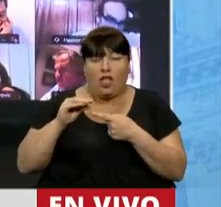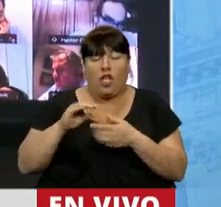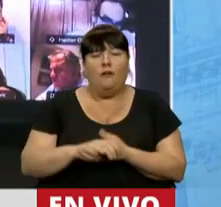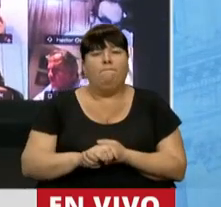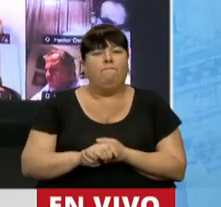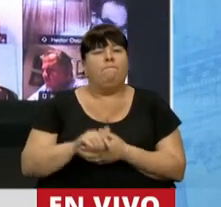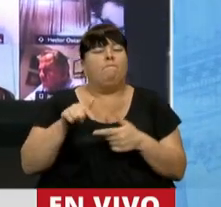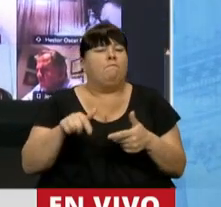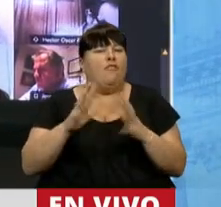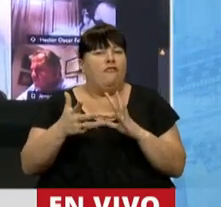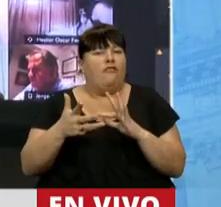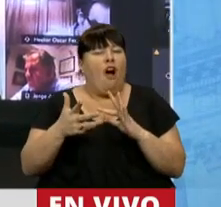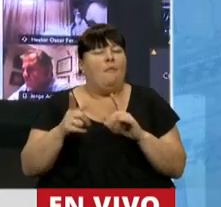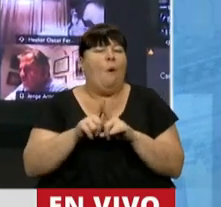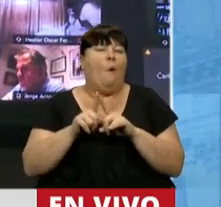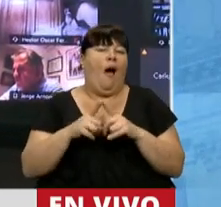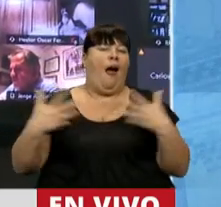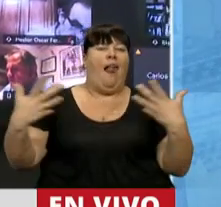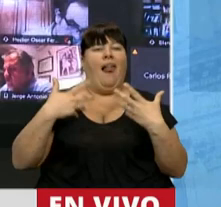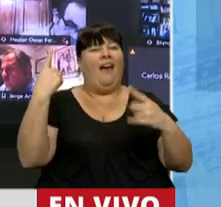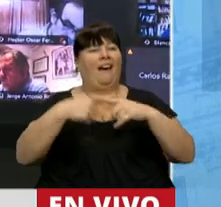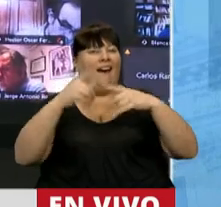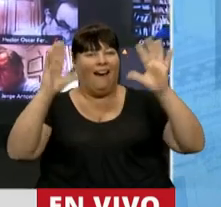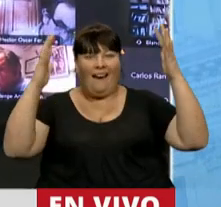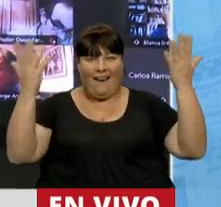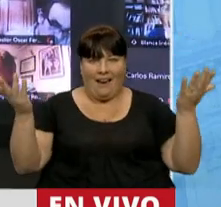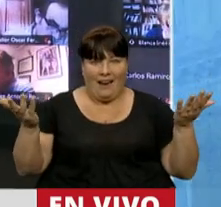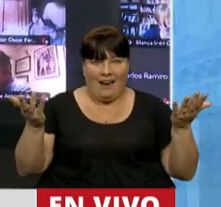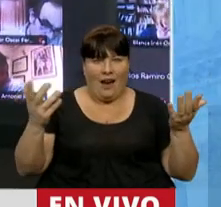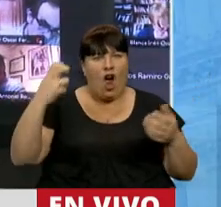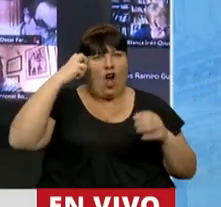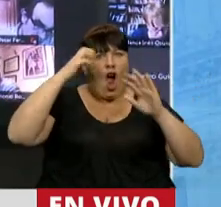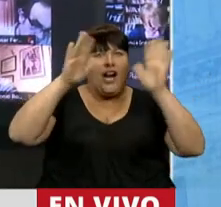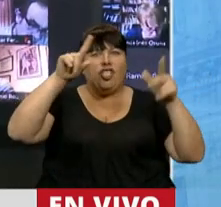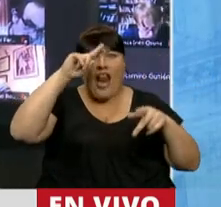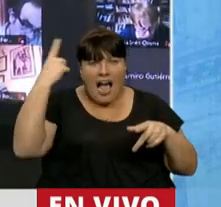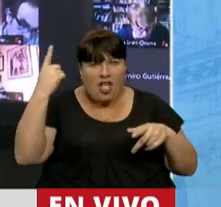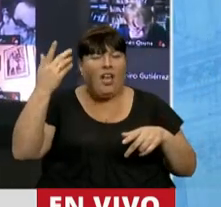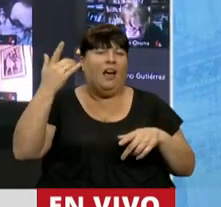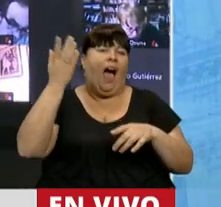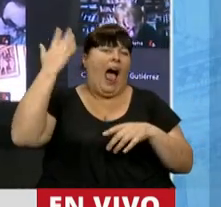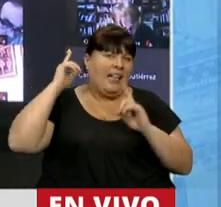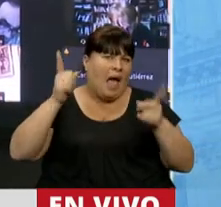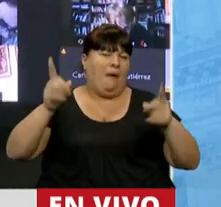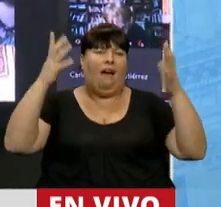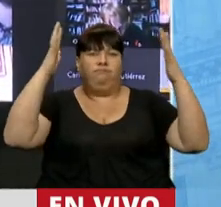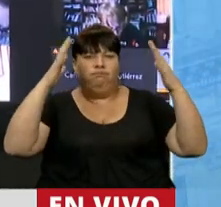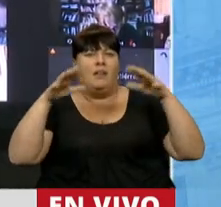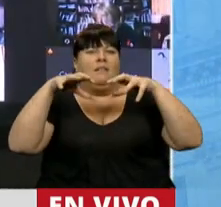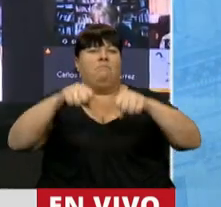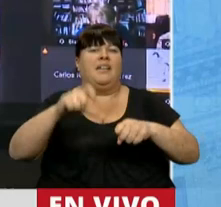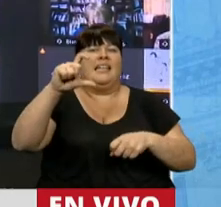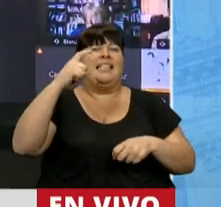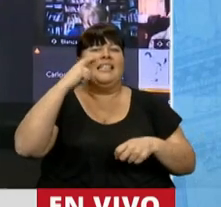es motivo como para abrazarse y como para festejar. Un Congreso de la Nación que se vio festejar la expropiación de